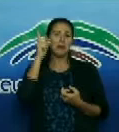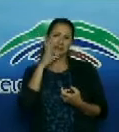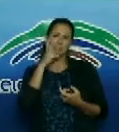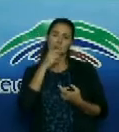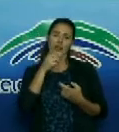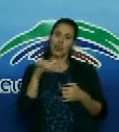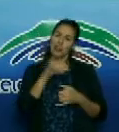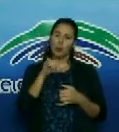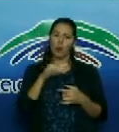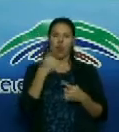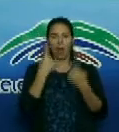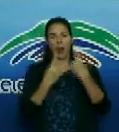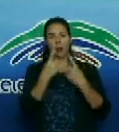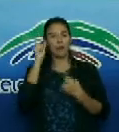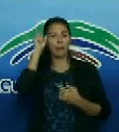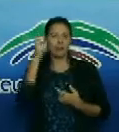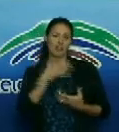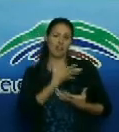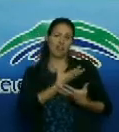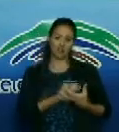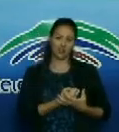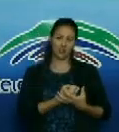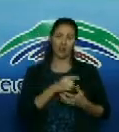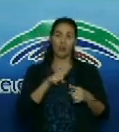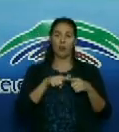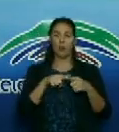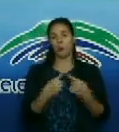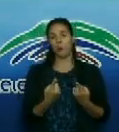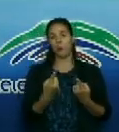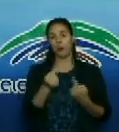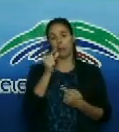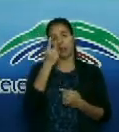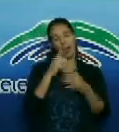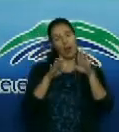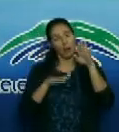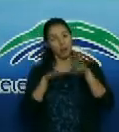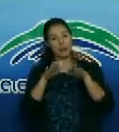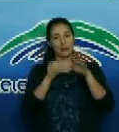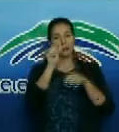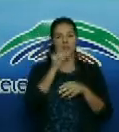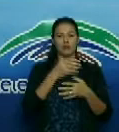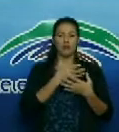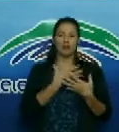Justamente cuando nos llegaba un paciente en estado crítico que requería